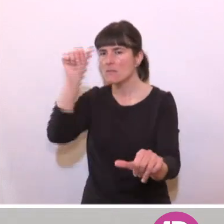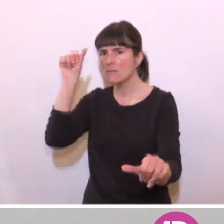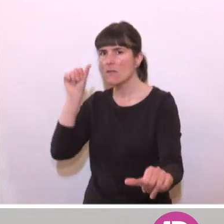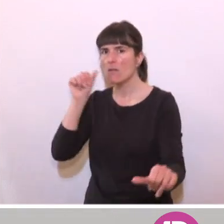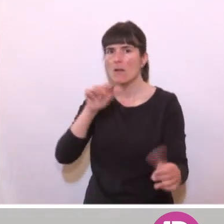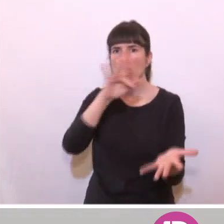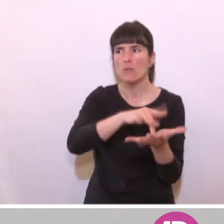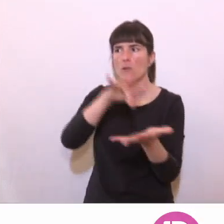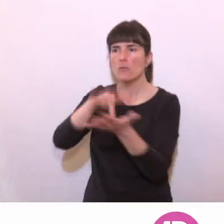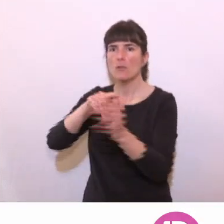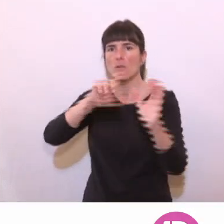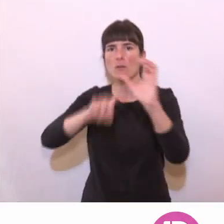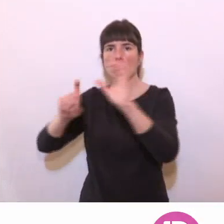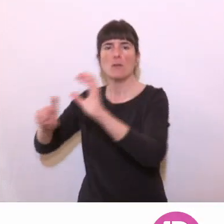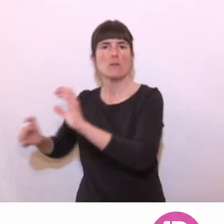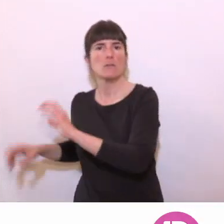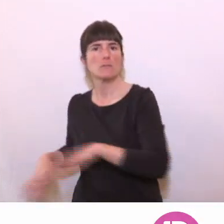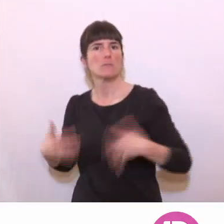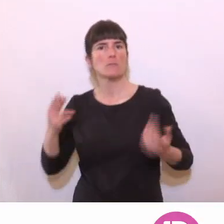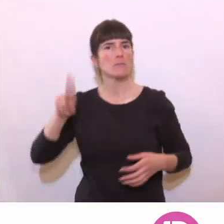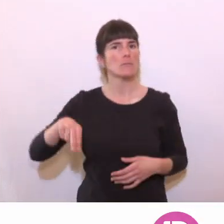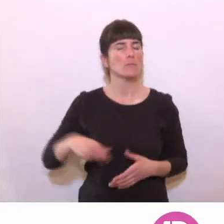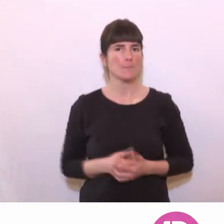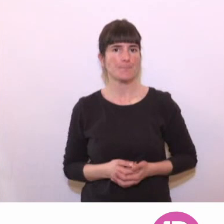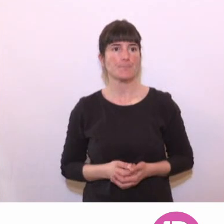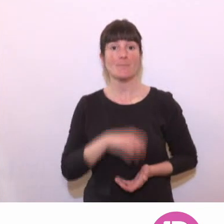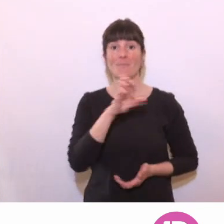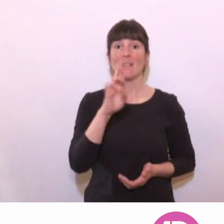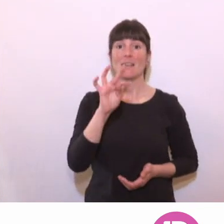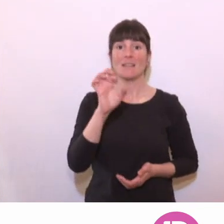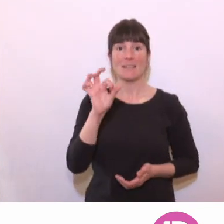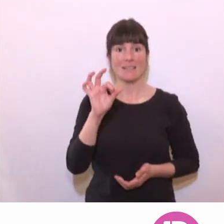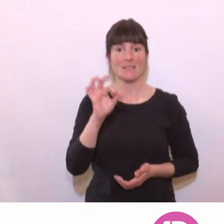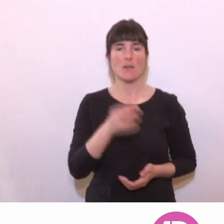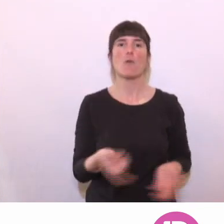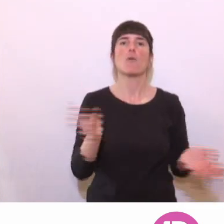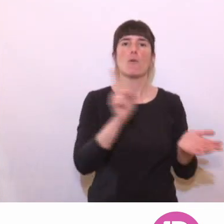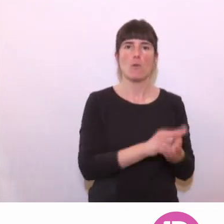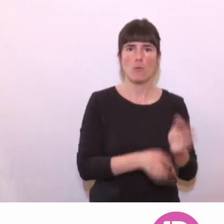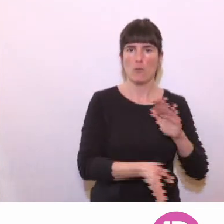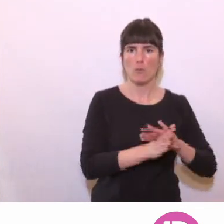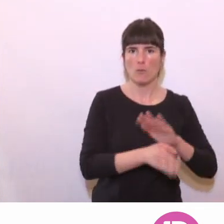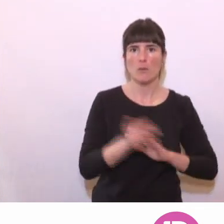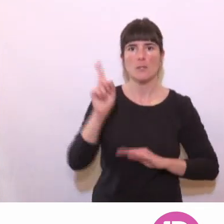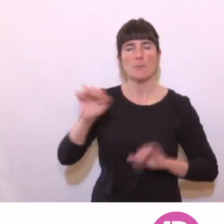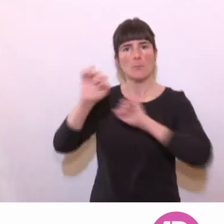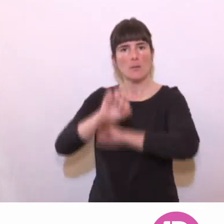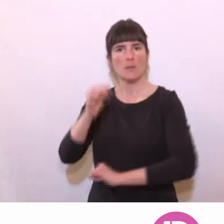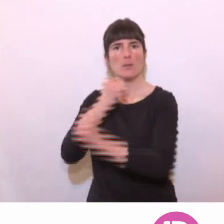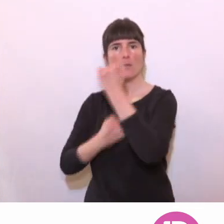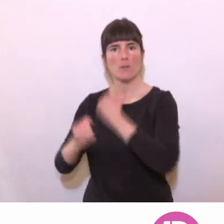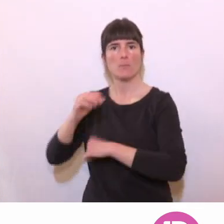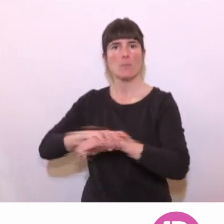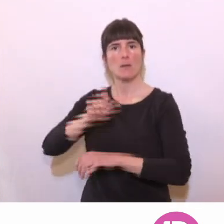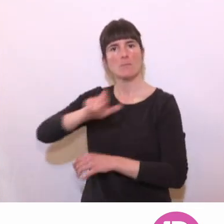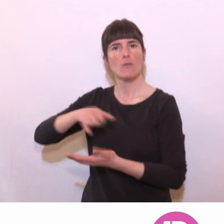Se vuelve a articular el sistema de ERTE en vez de ERES, se vuelve a articular sistemas de protección económica a los más vulnerables, a nuestras empresas,